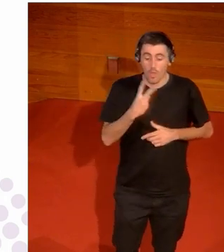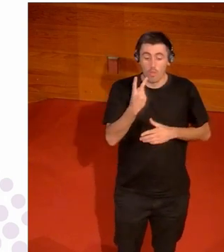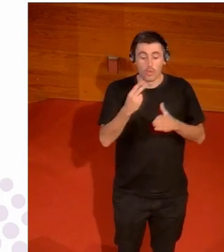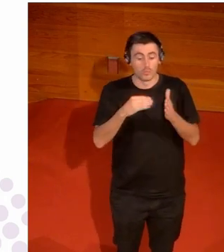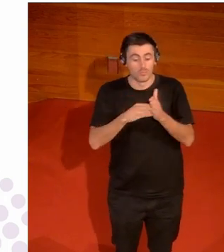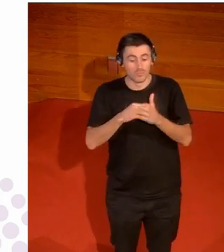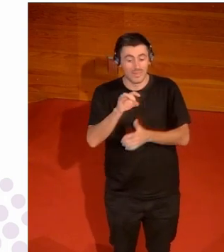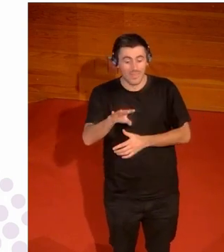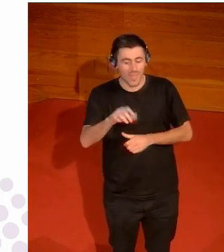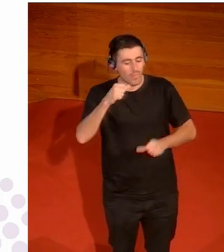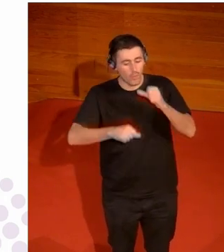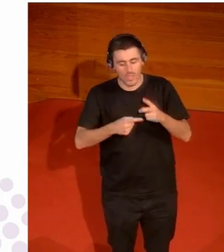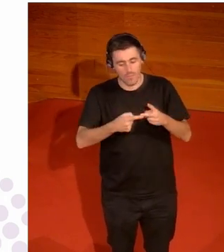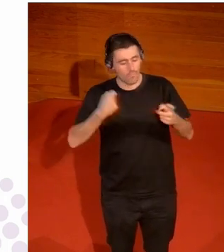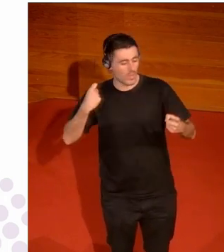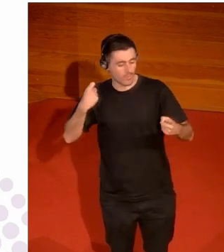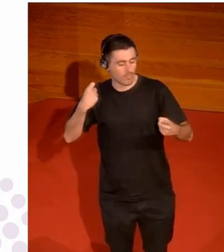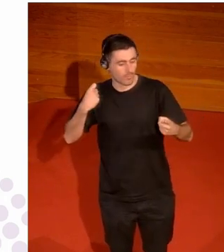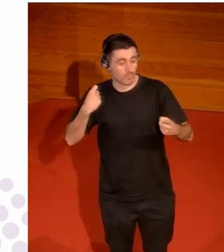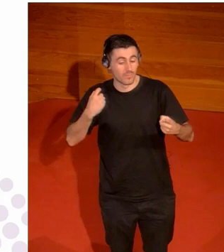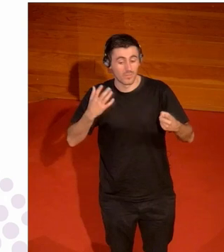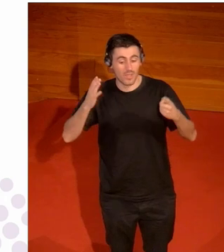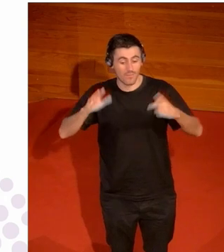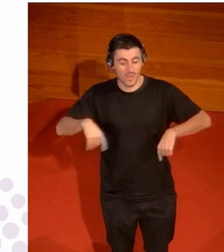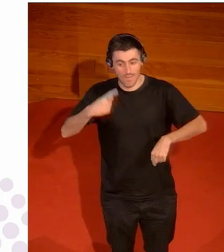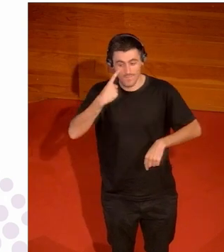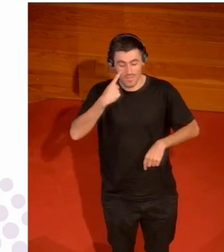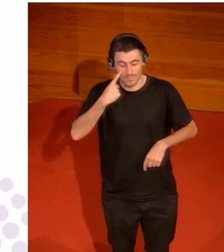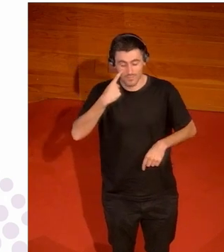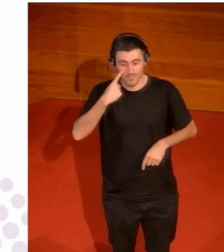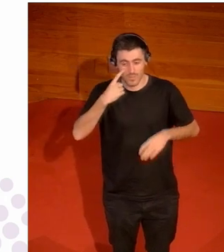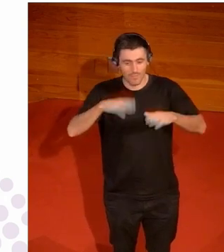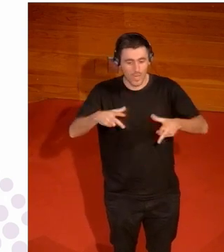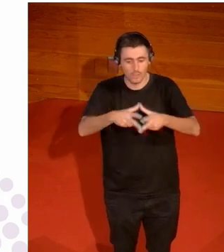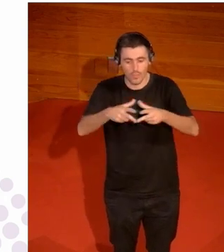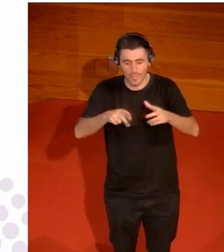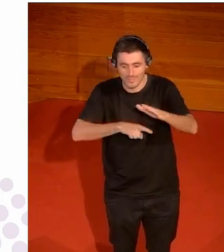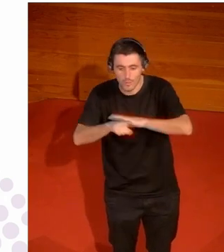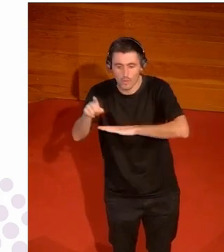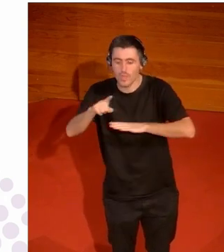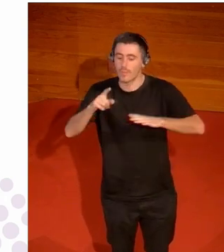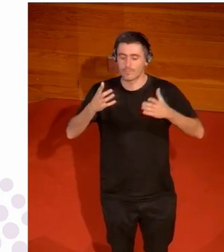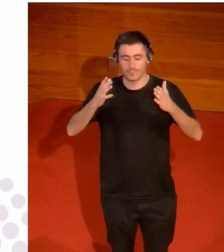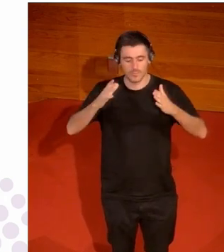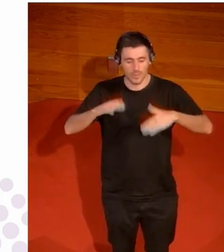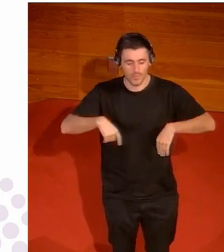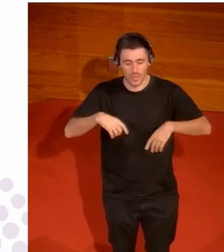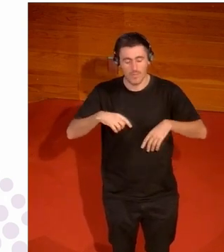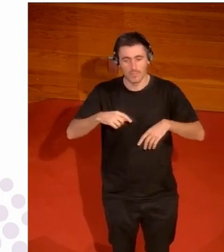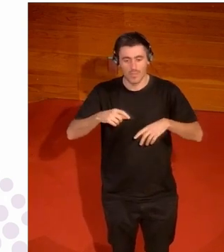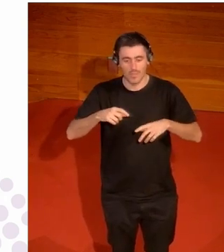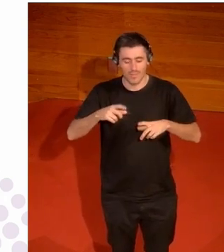quita la cirugía y viendo que este melón iba porque la sociedad avanza y todo esto va pasando como más a las